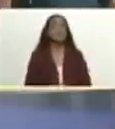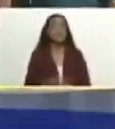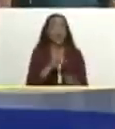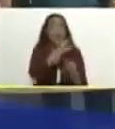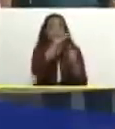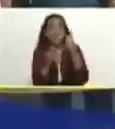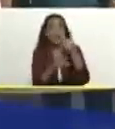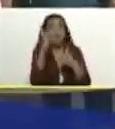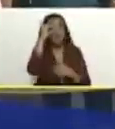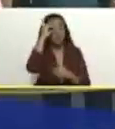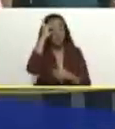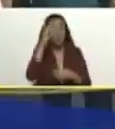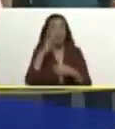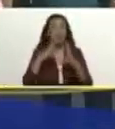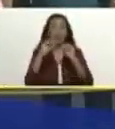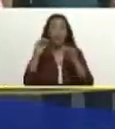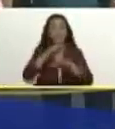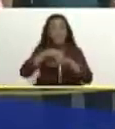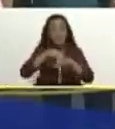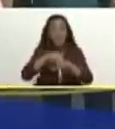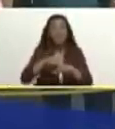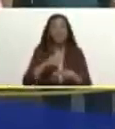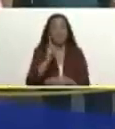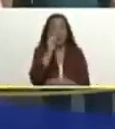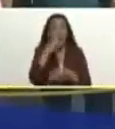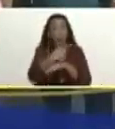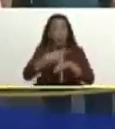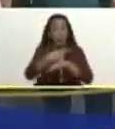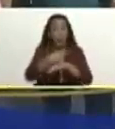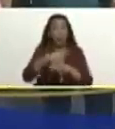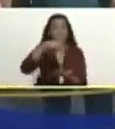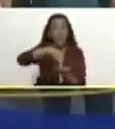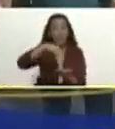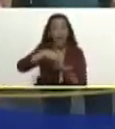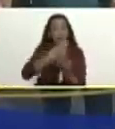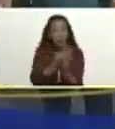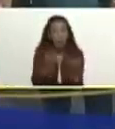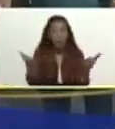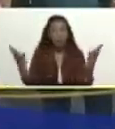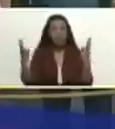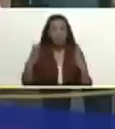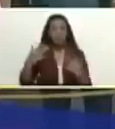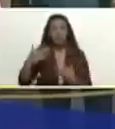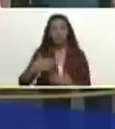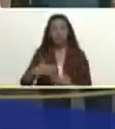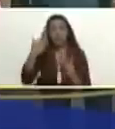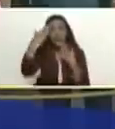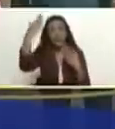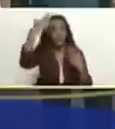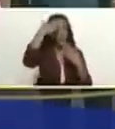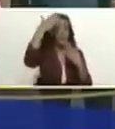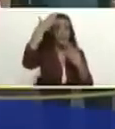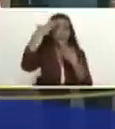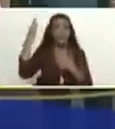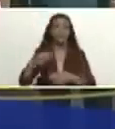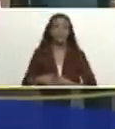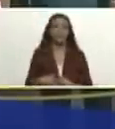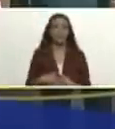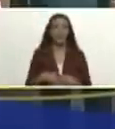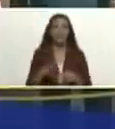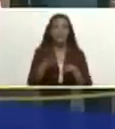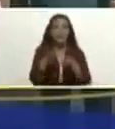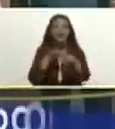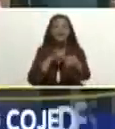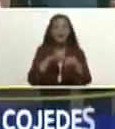vicepresidenta, señores ministros, señor gobernador del Estado Miranda, como usted lo ha dicho, estamos acá en San